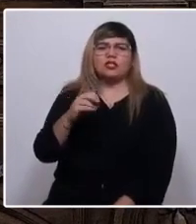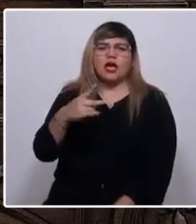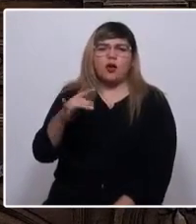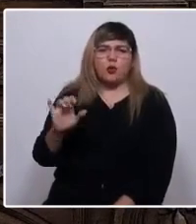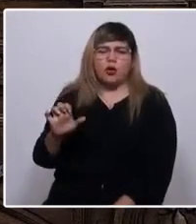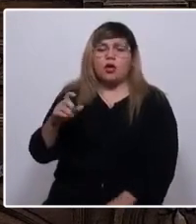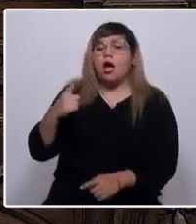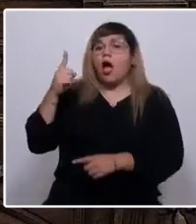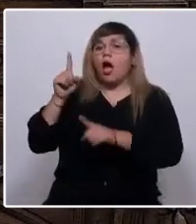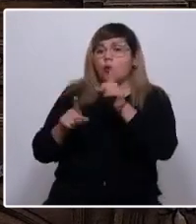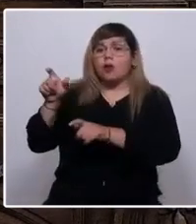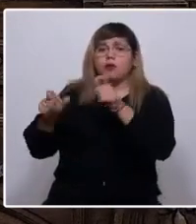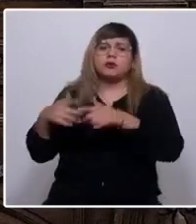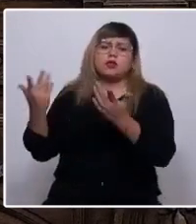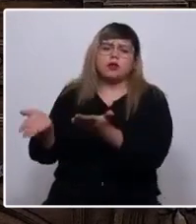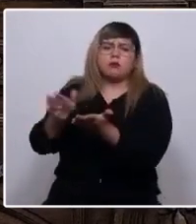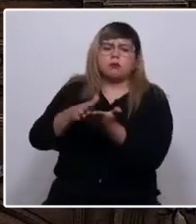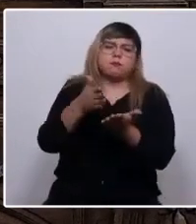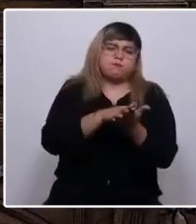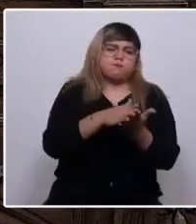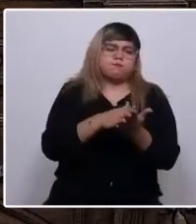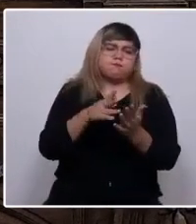ya partieron al Guiña y Pacha.